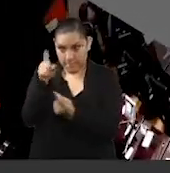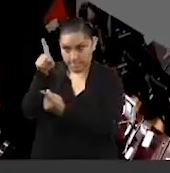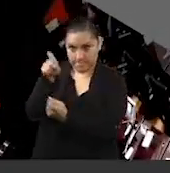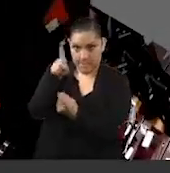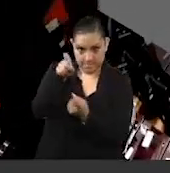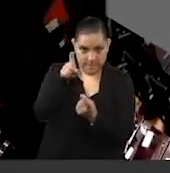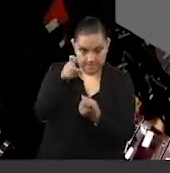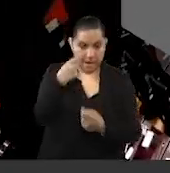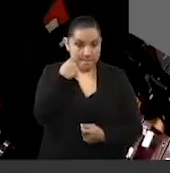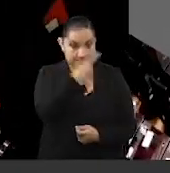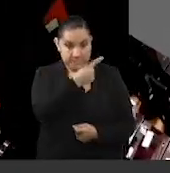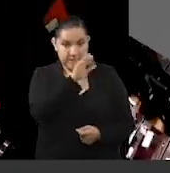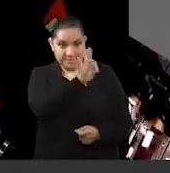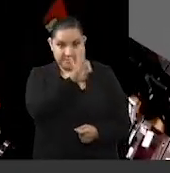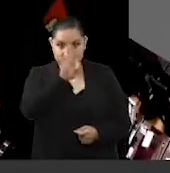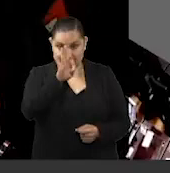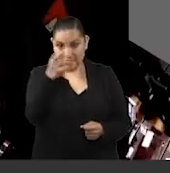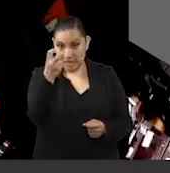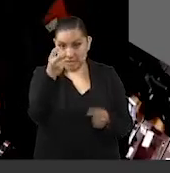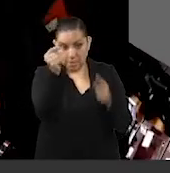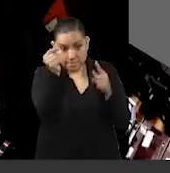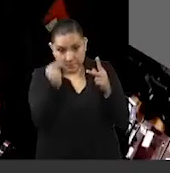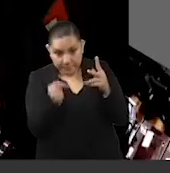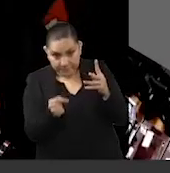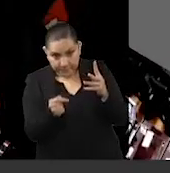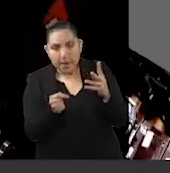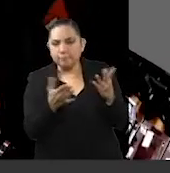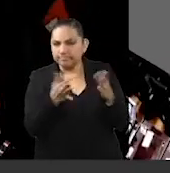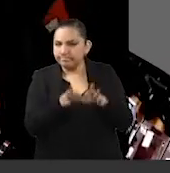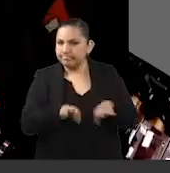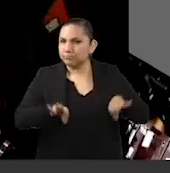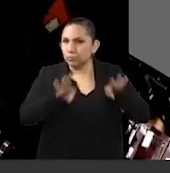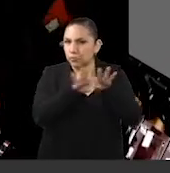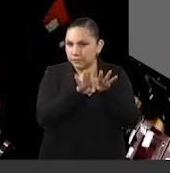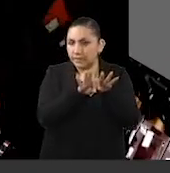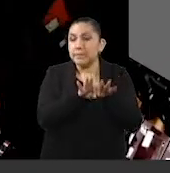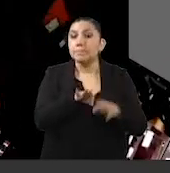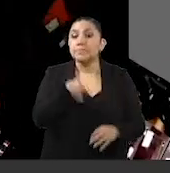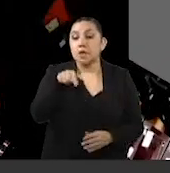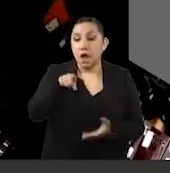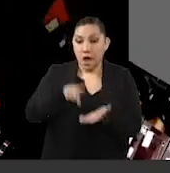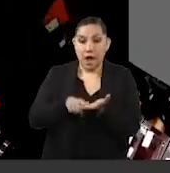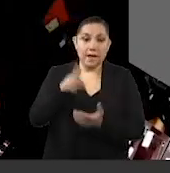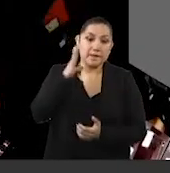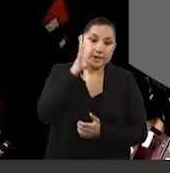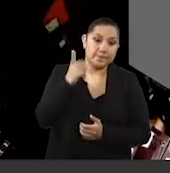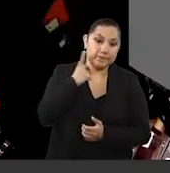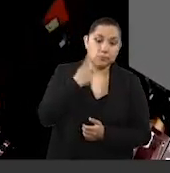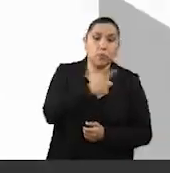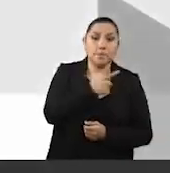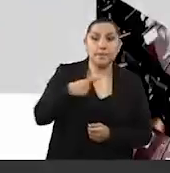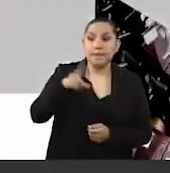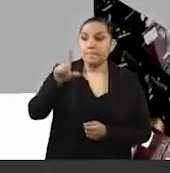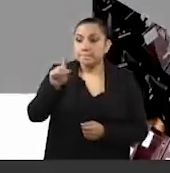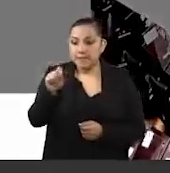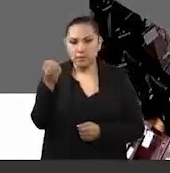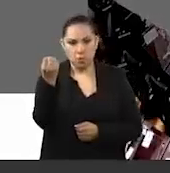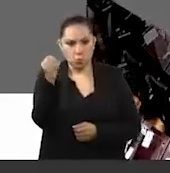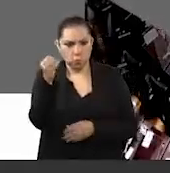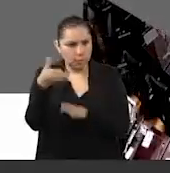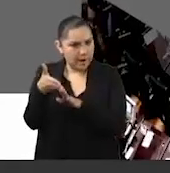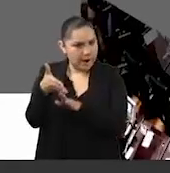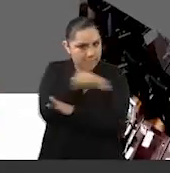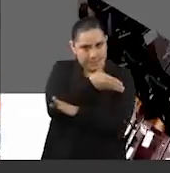ahí están las fechas clave. La Cámara de Diputados tiene hasta el día 20 de octubre para aprobar el paquete de